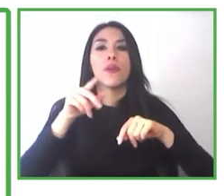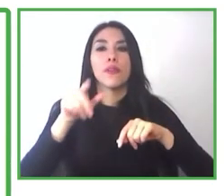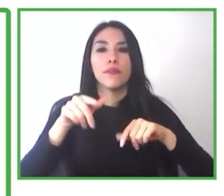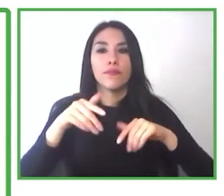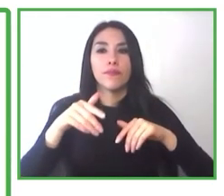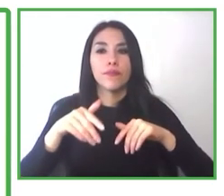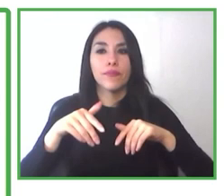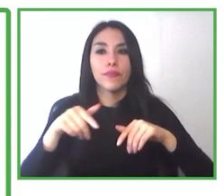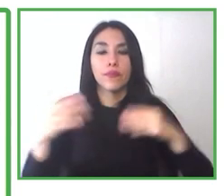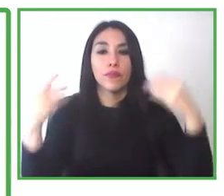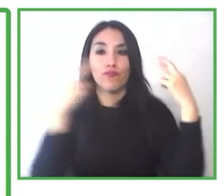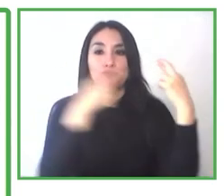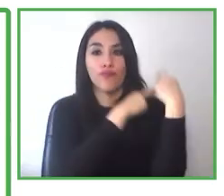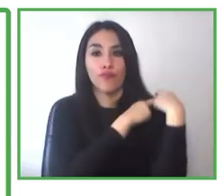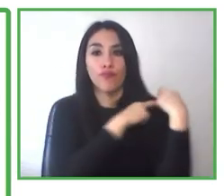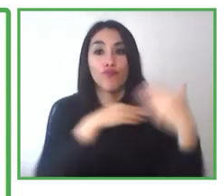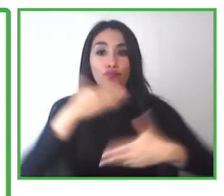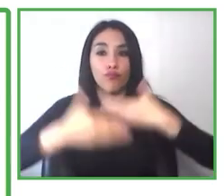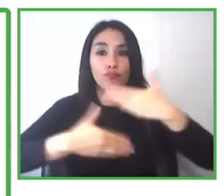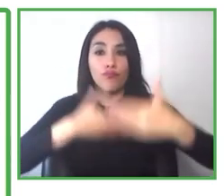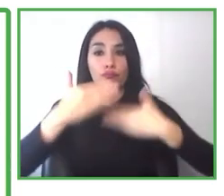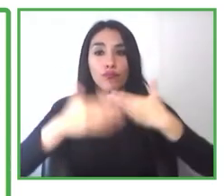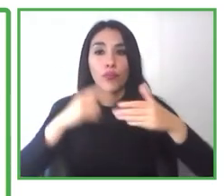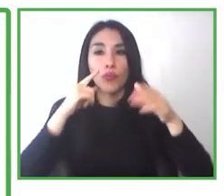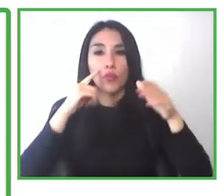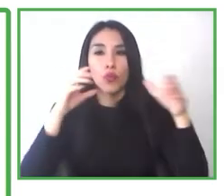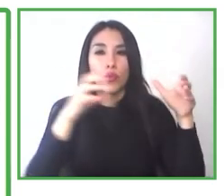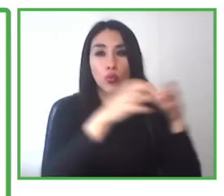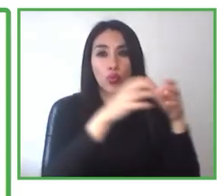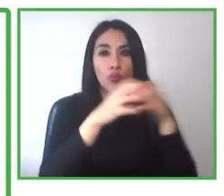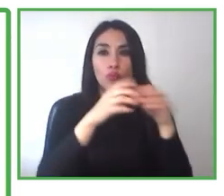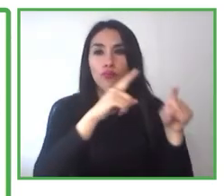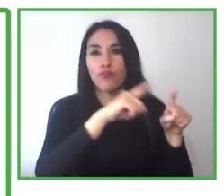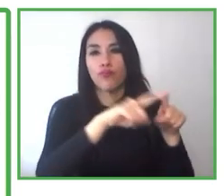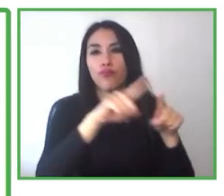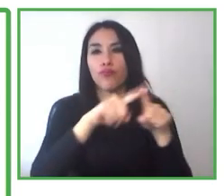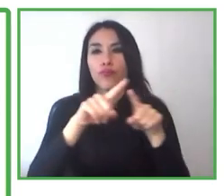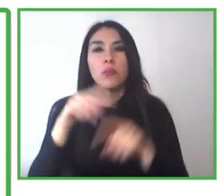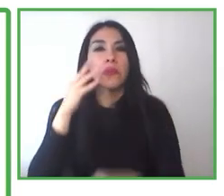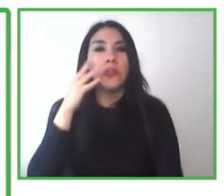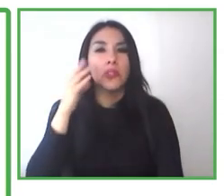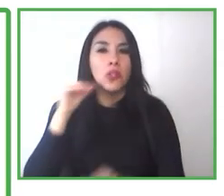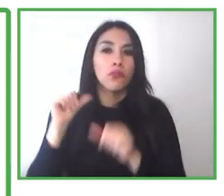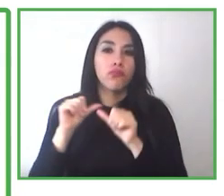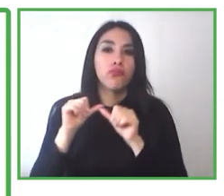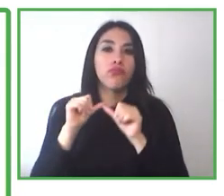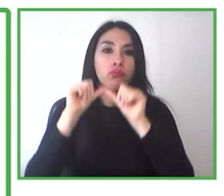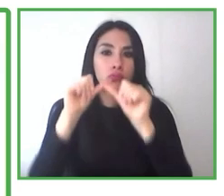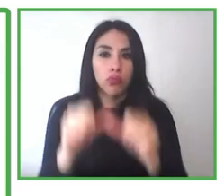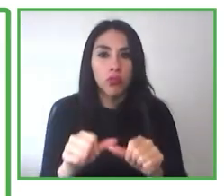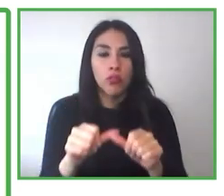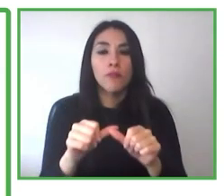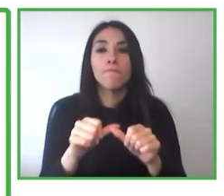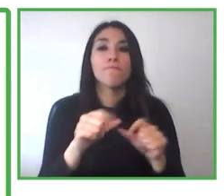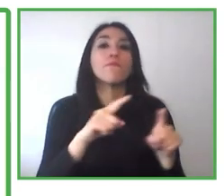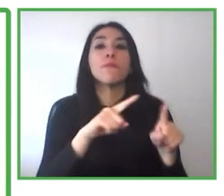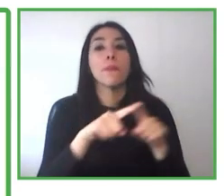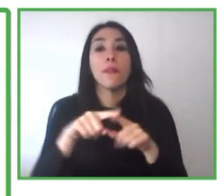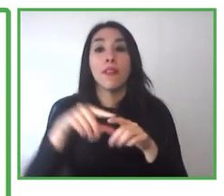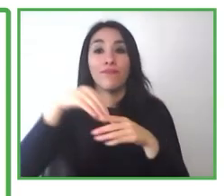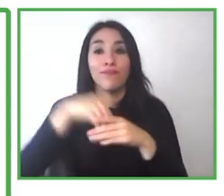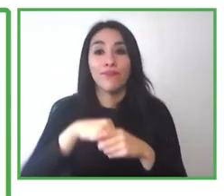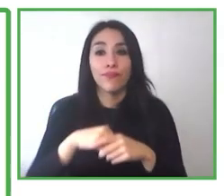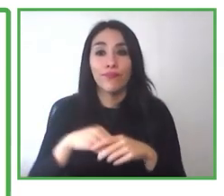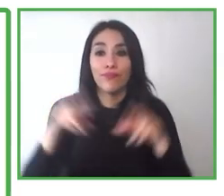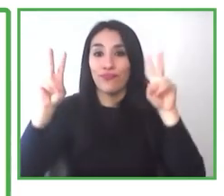Tiene una vasta experiencia gestionando e implementando acciones de diversidad e inclusión en el ámbito público y con empresas privadas. Así que ahora